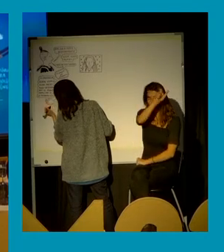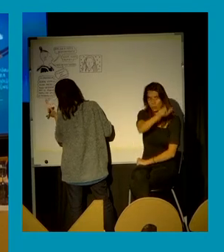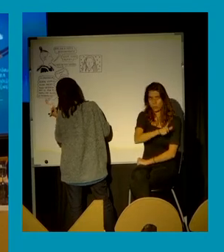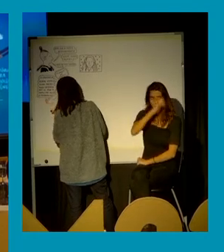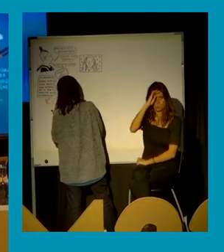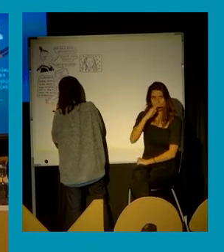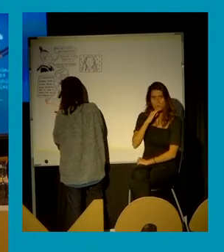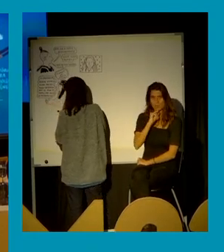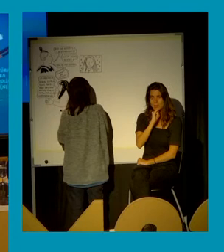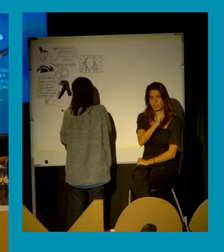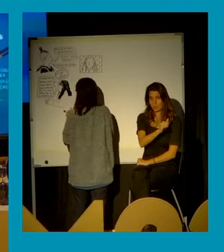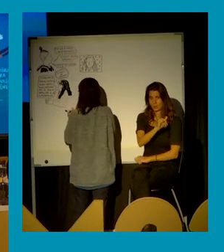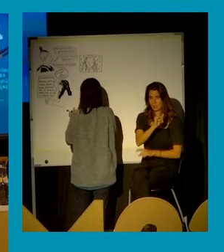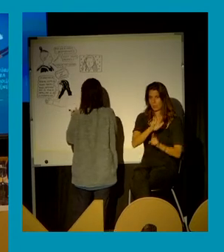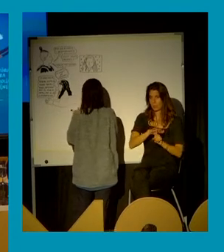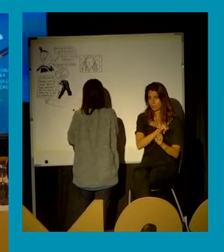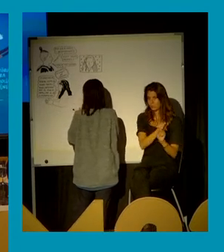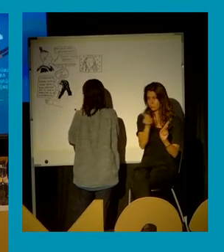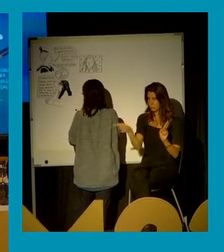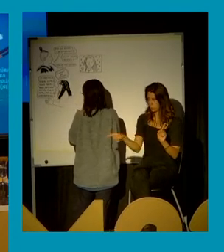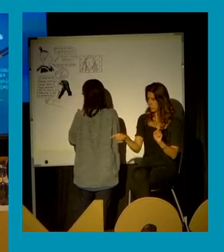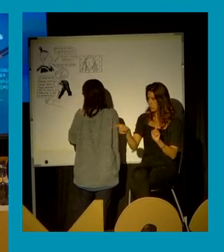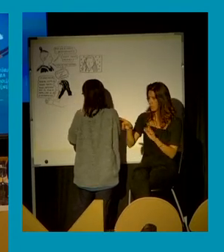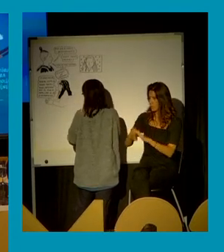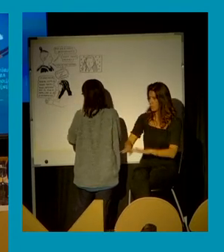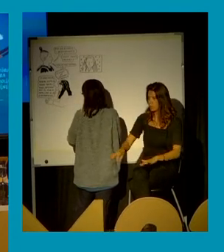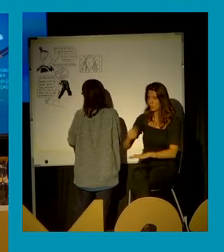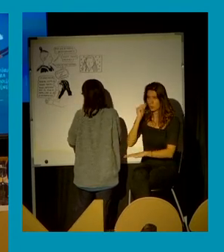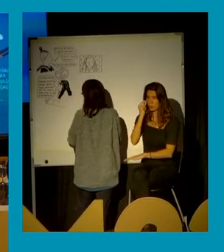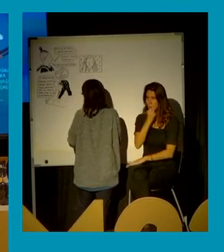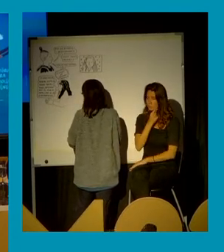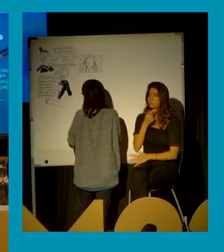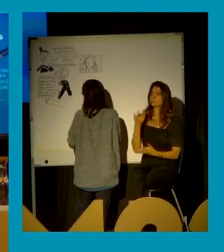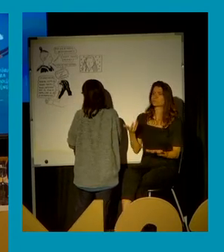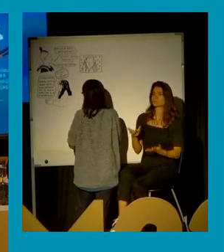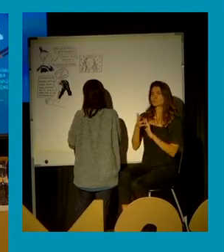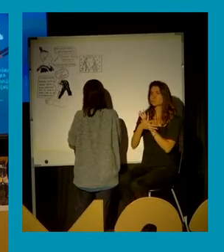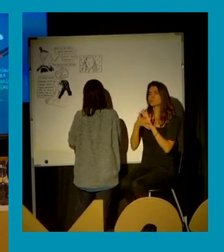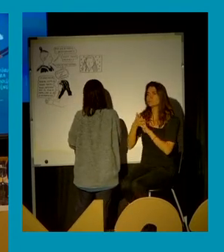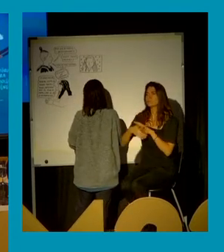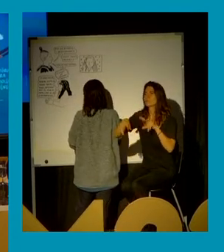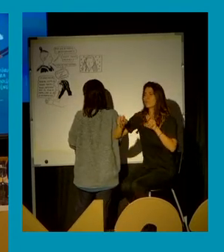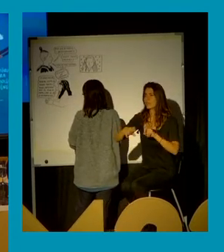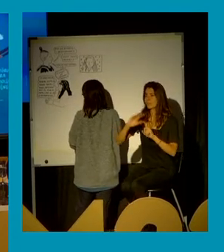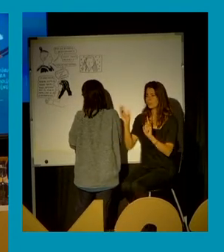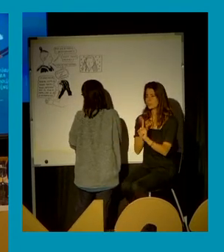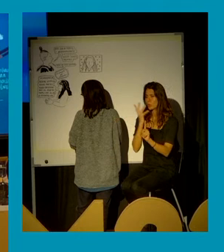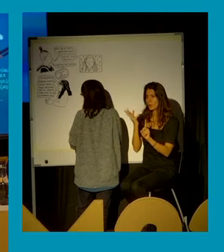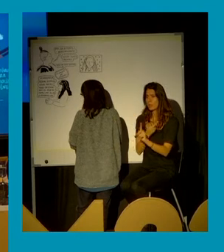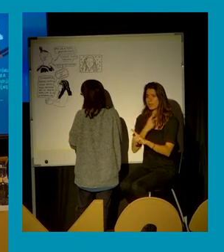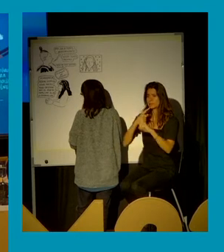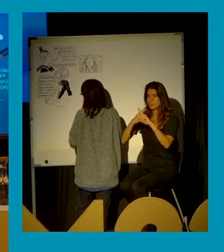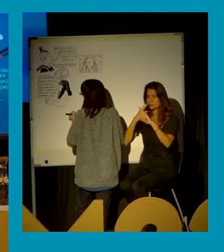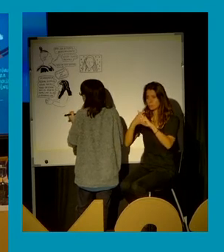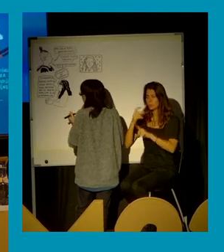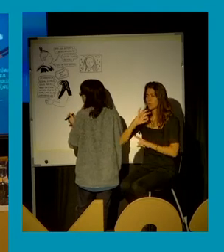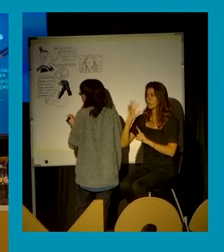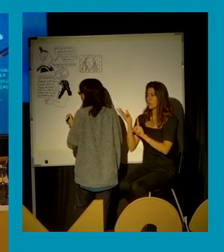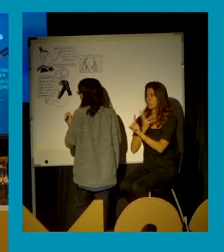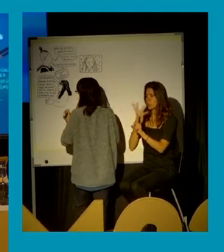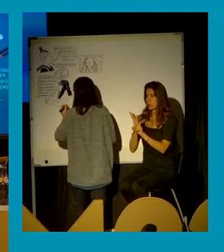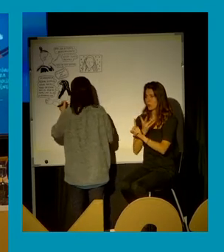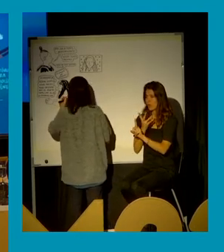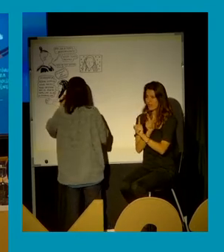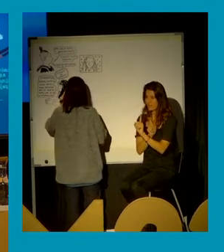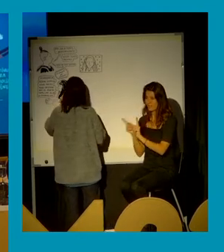y adolescentes. Entonces, tenemos la imbricación de la violencia sexual, la violencia vicaria, donde los menores pierden la humanidad